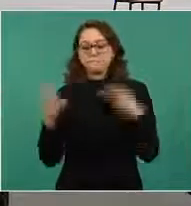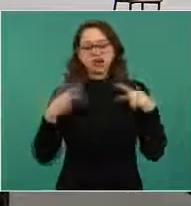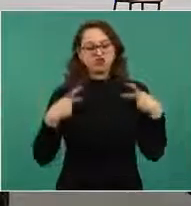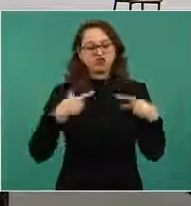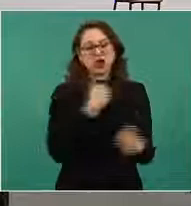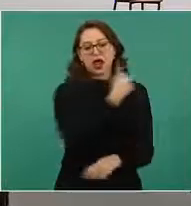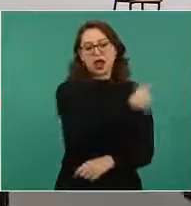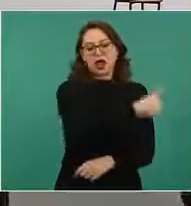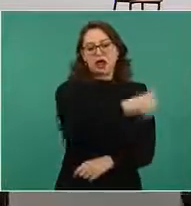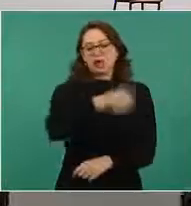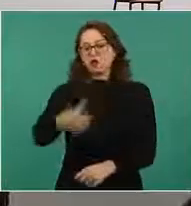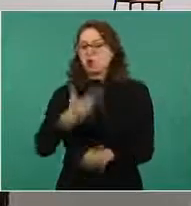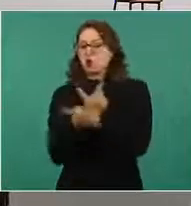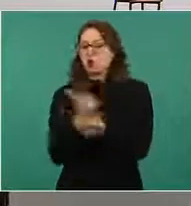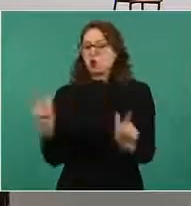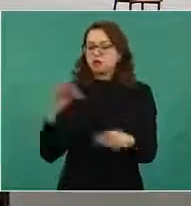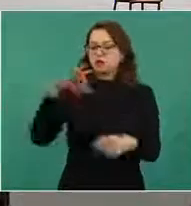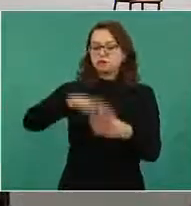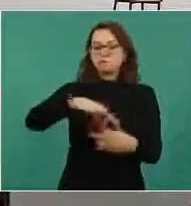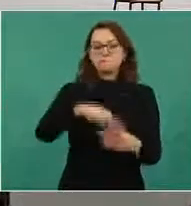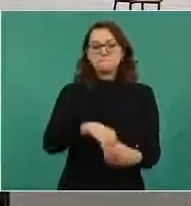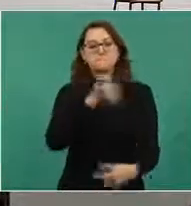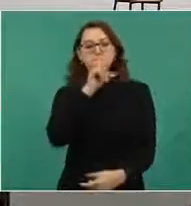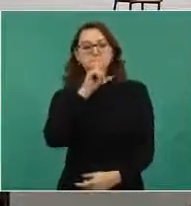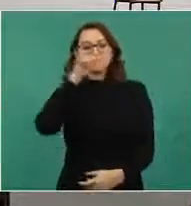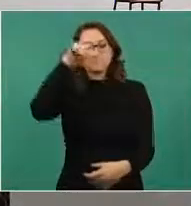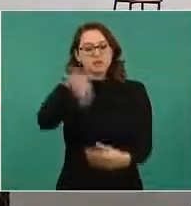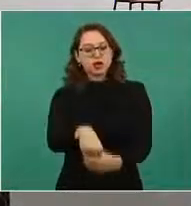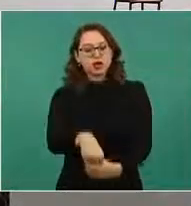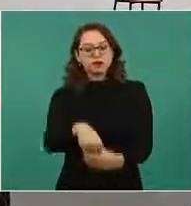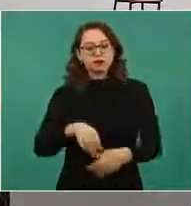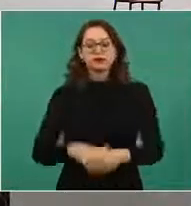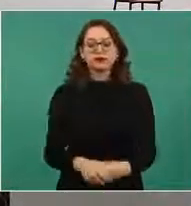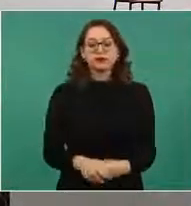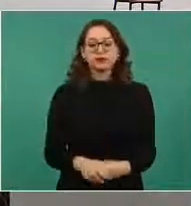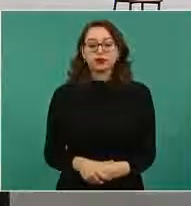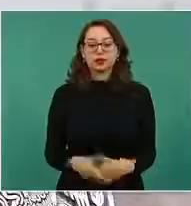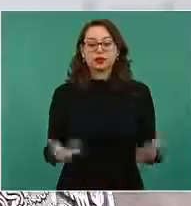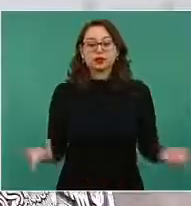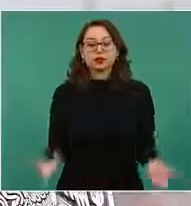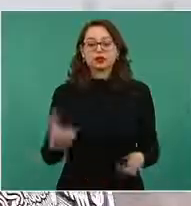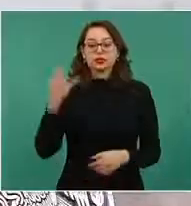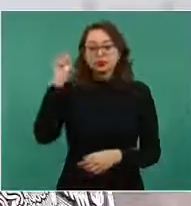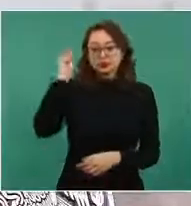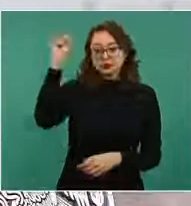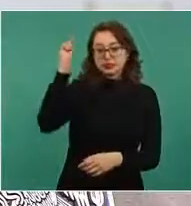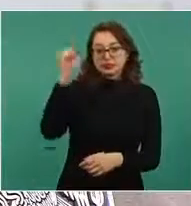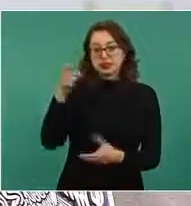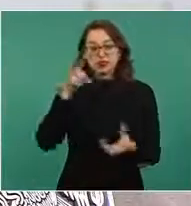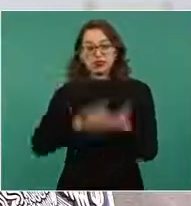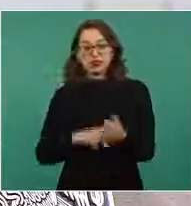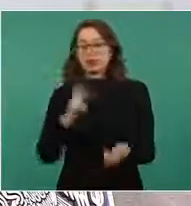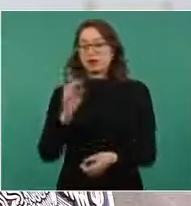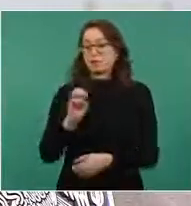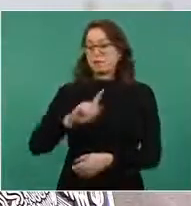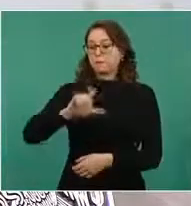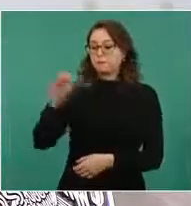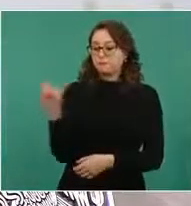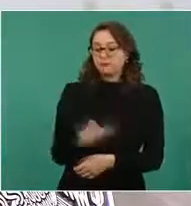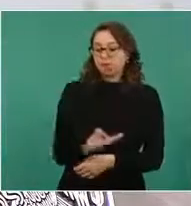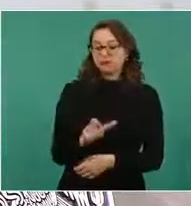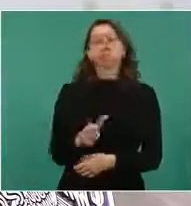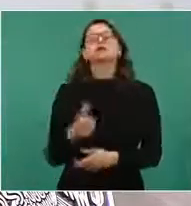directo y secreto. Por primera vez, las y los trabajadores del Sindicato de Trabajadores Petroleros de la República